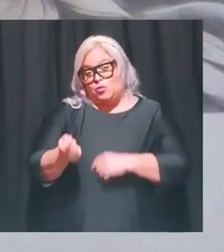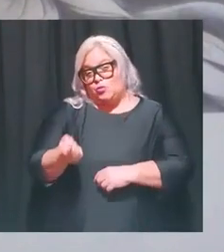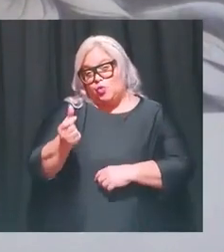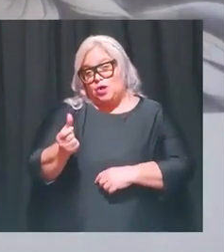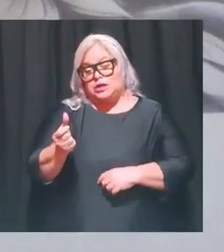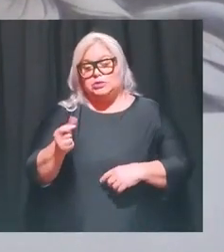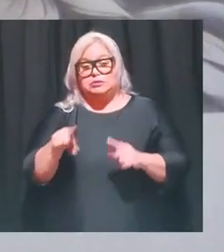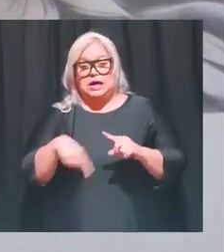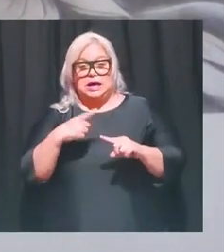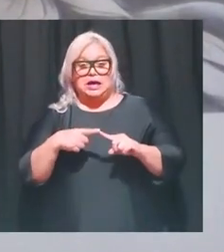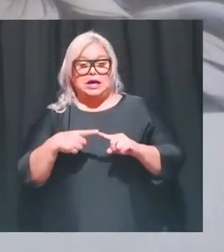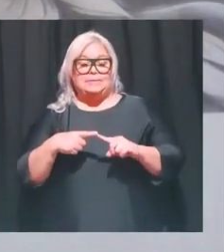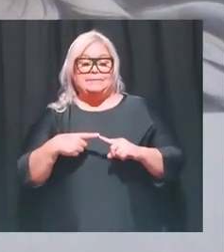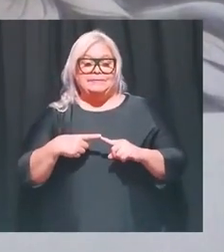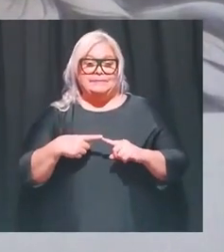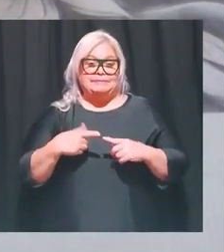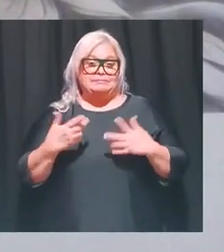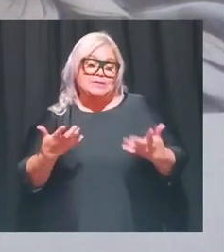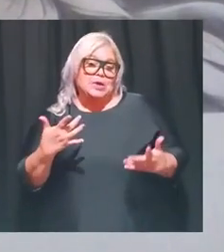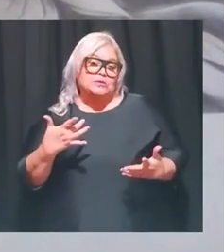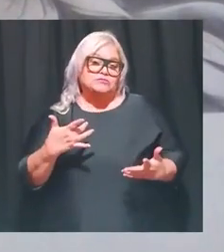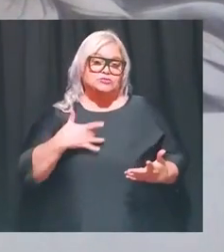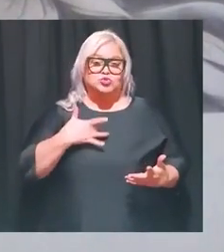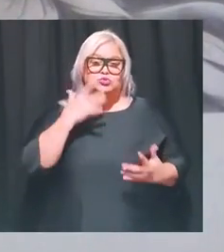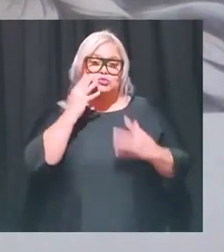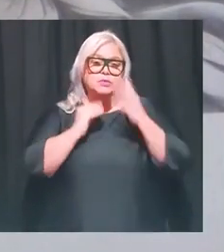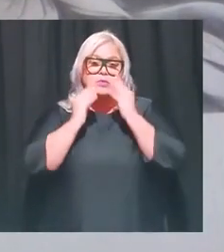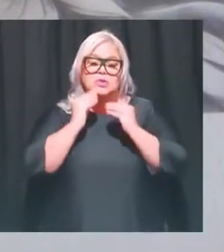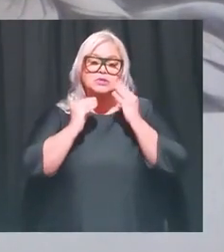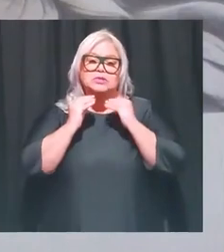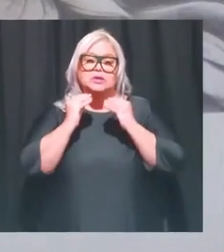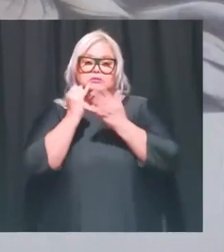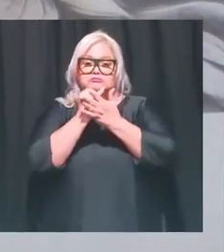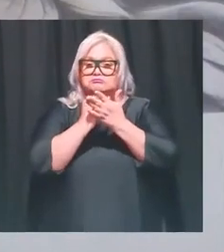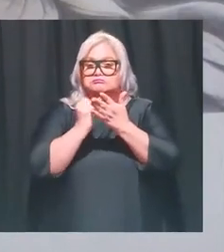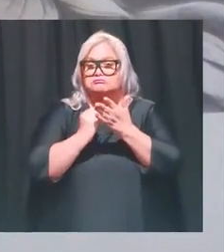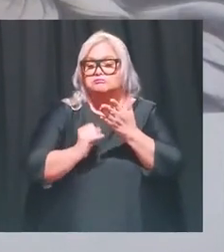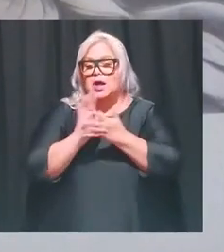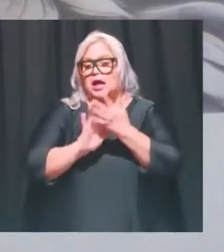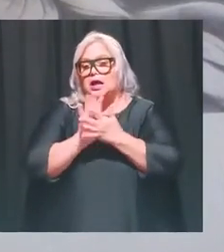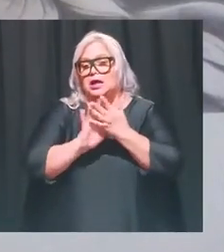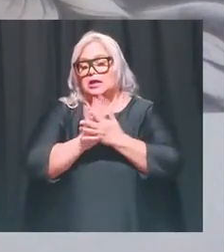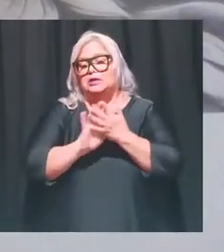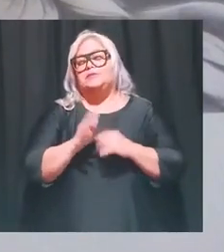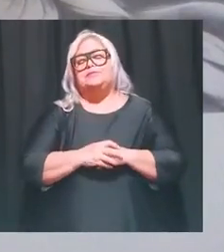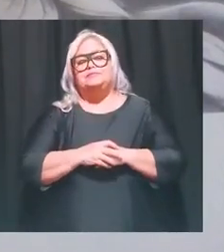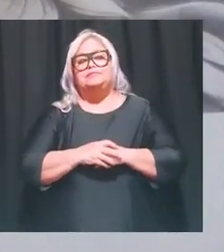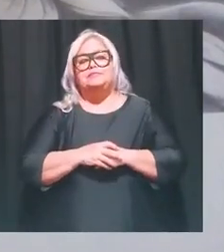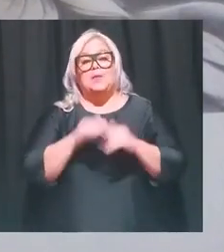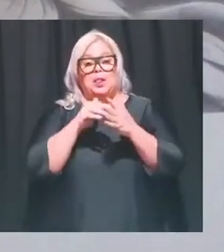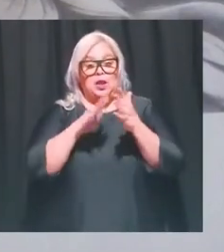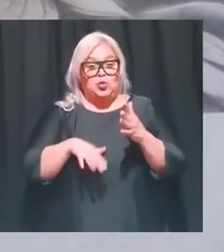pues su experiencia haciendo este retrato y ella escribió que